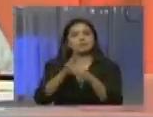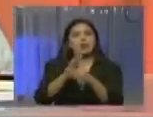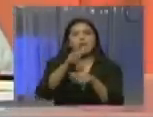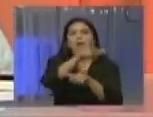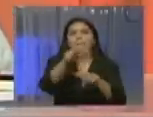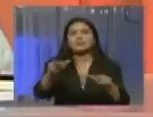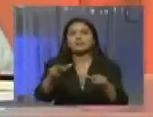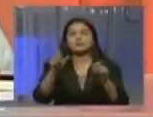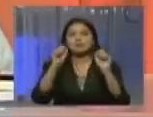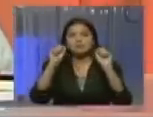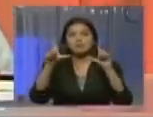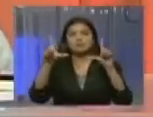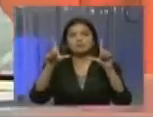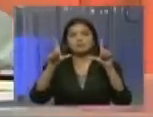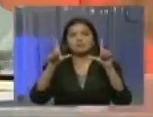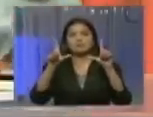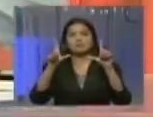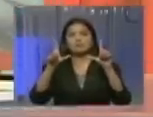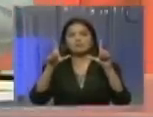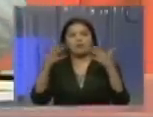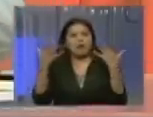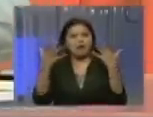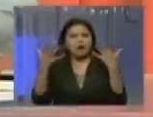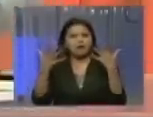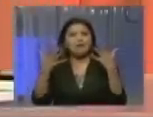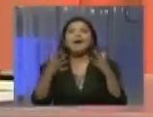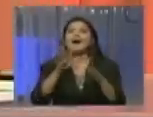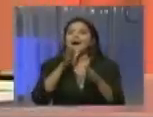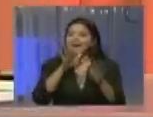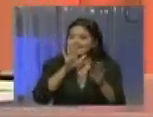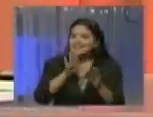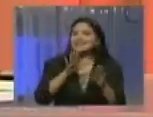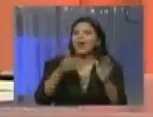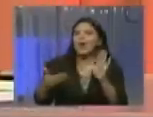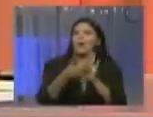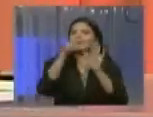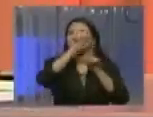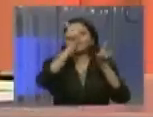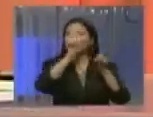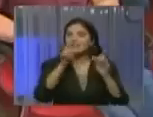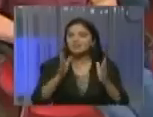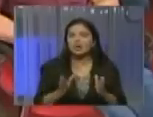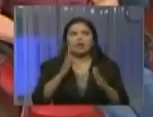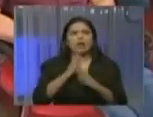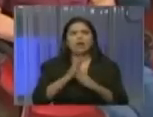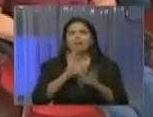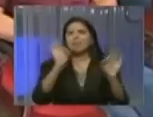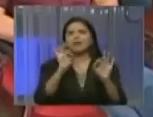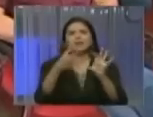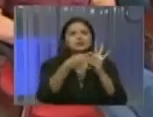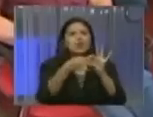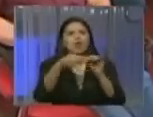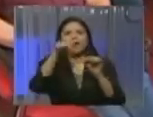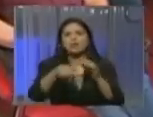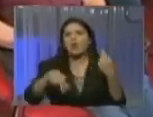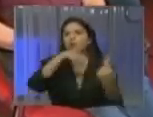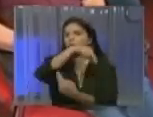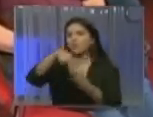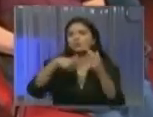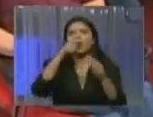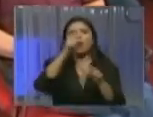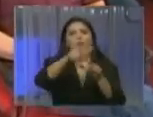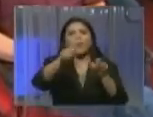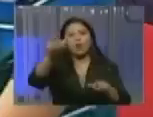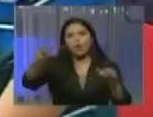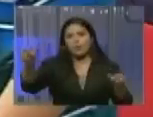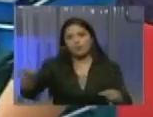queda así, mira, que es lo que buscan contra Venezuela ahora, que ustedes se paralicen y nadie se solidarice con nuestra revolución y con nuestro pueblo.